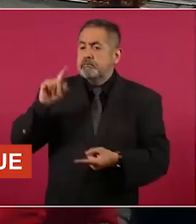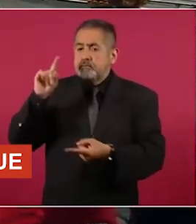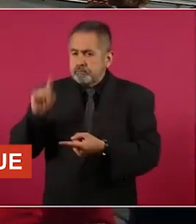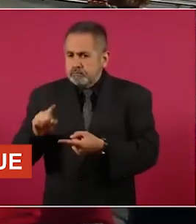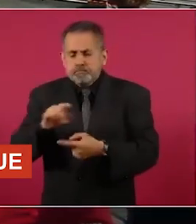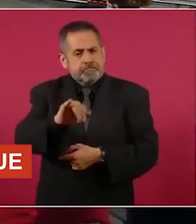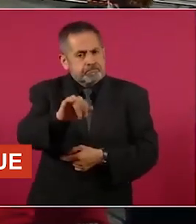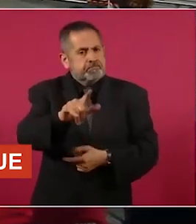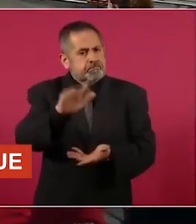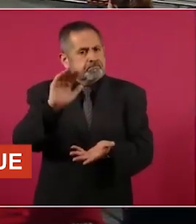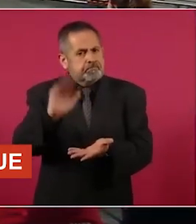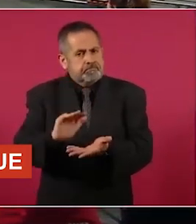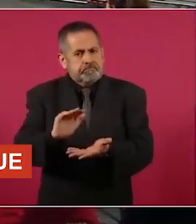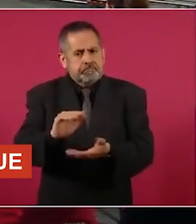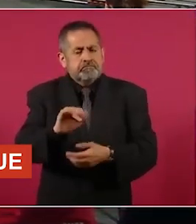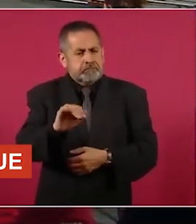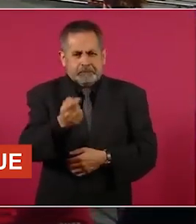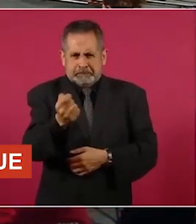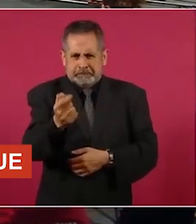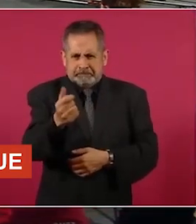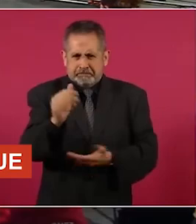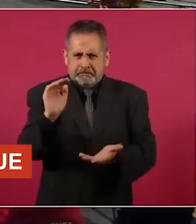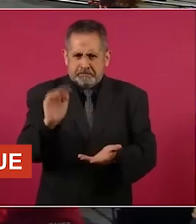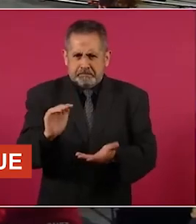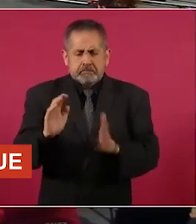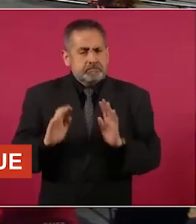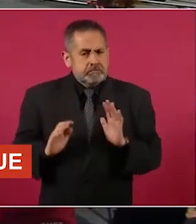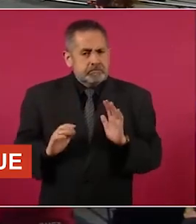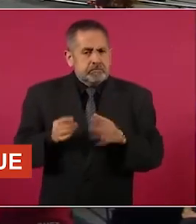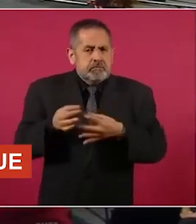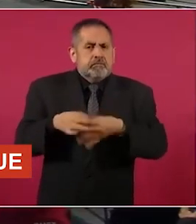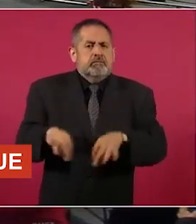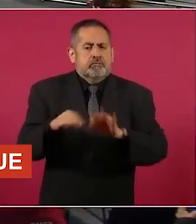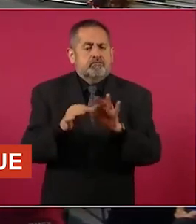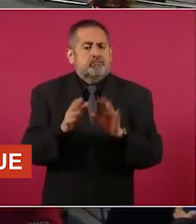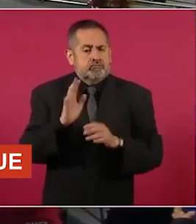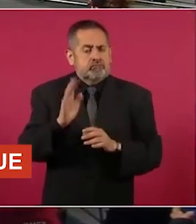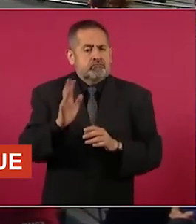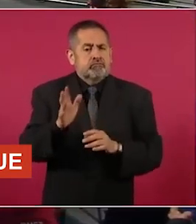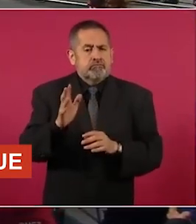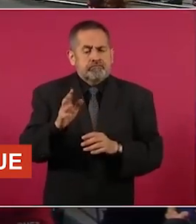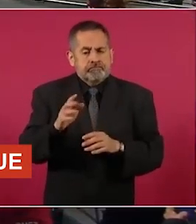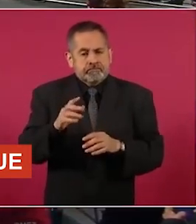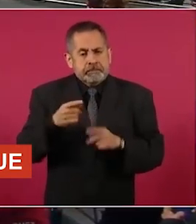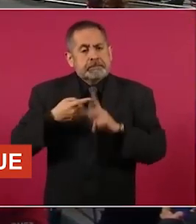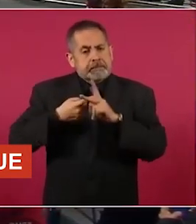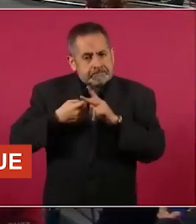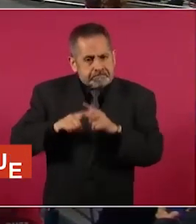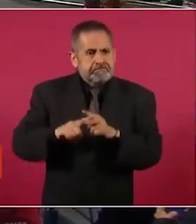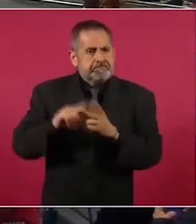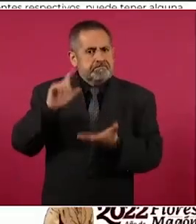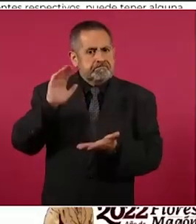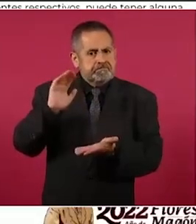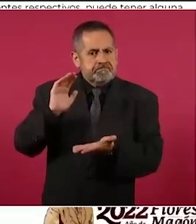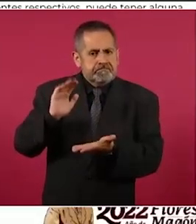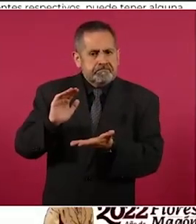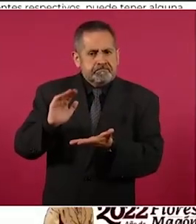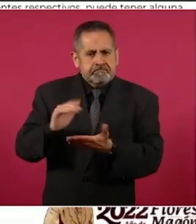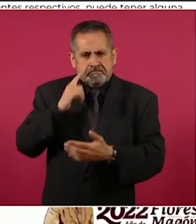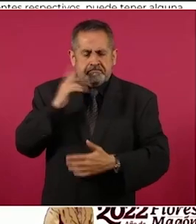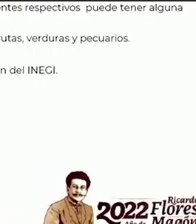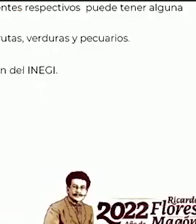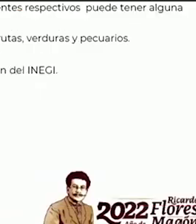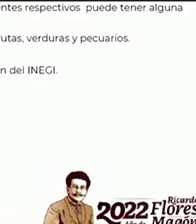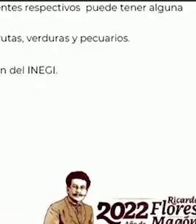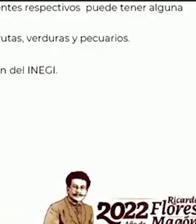un poquito, lo importante es que ya hay una tendencia a la baja,